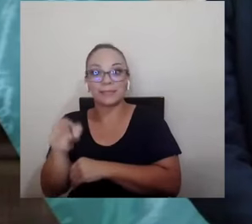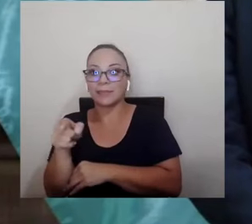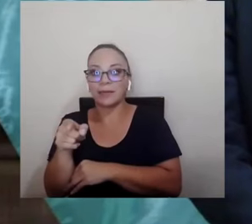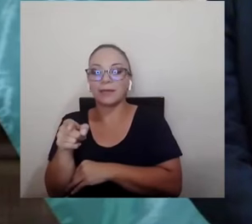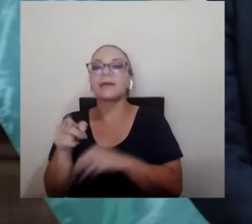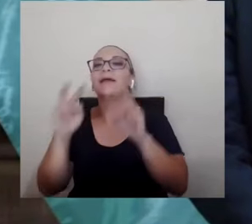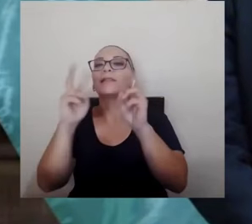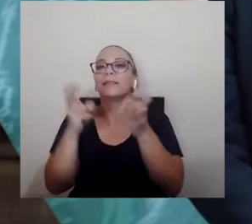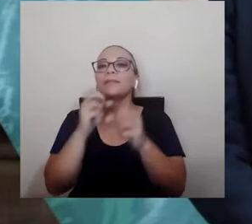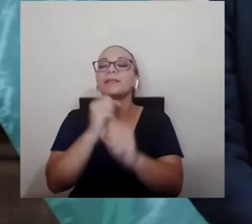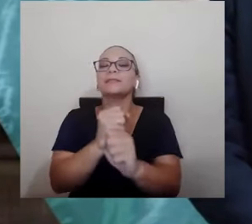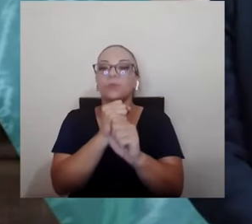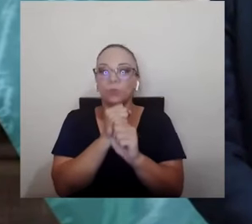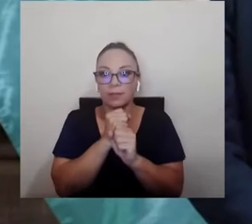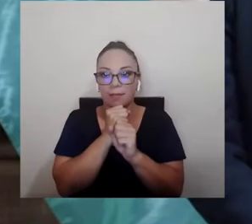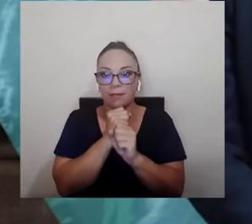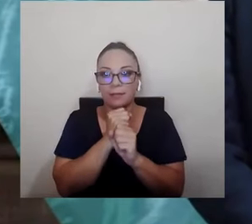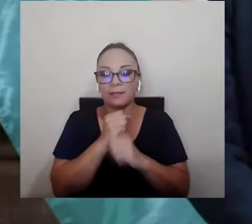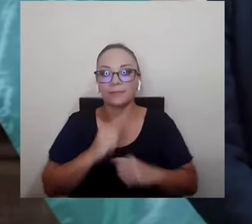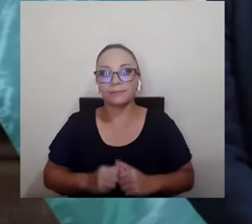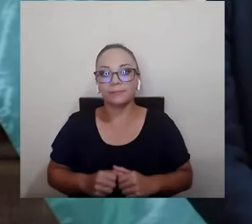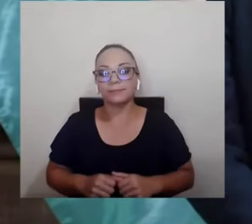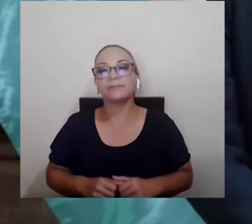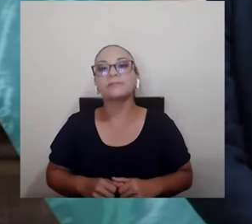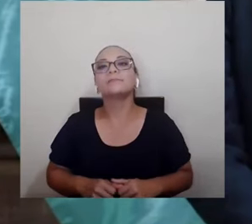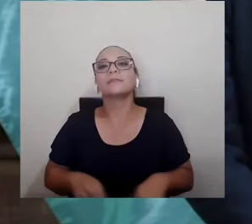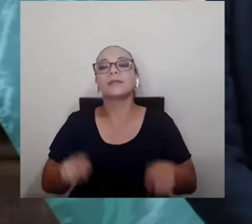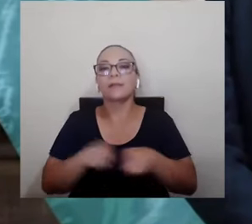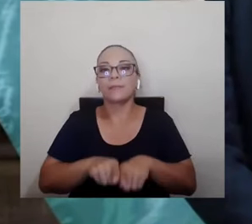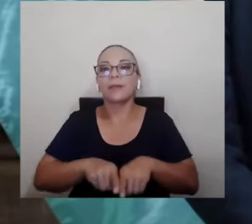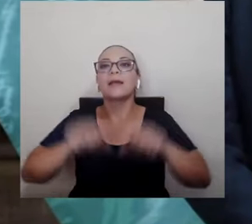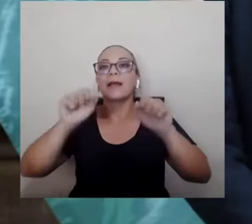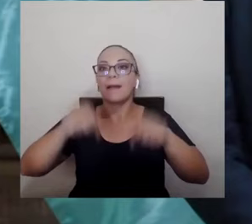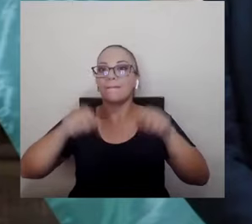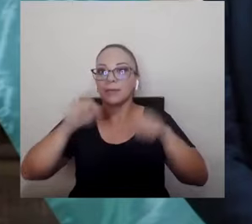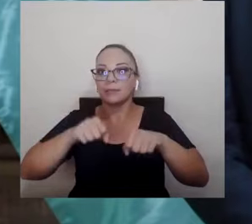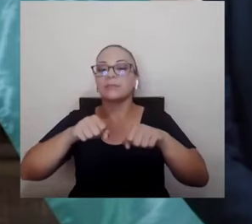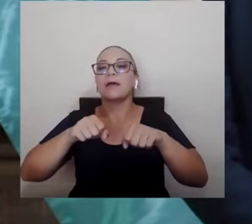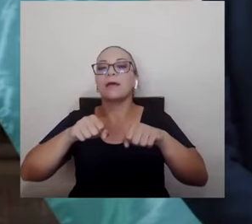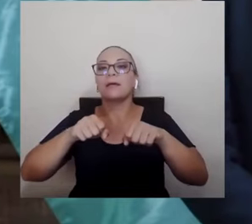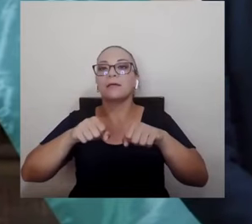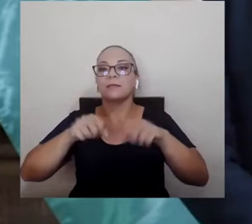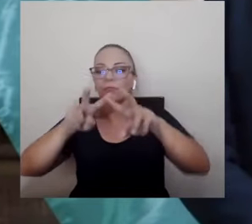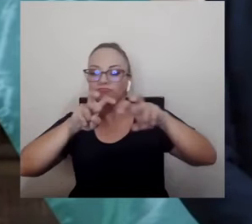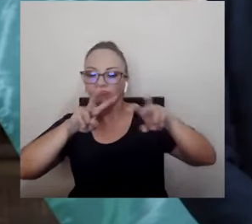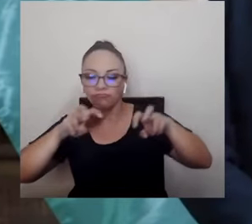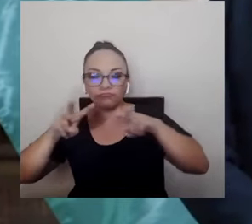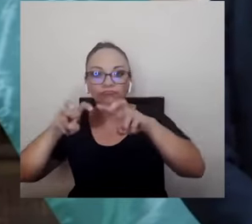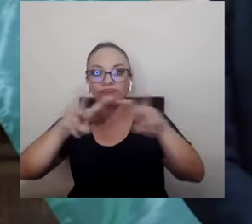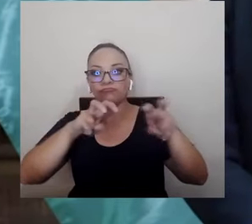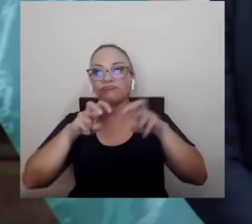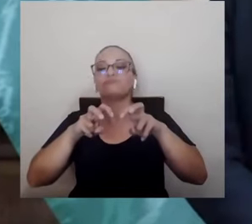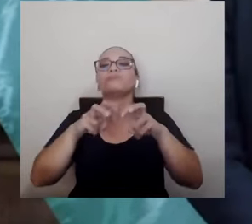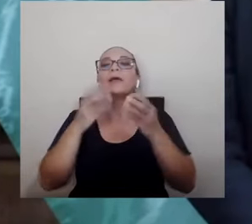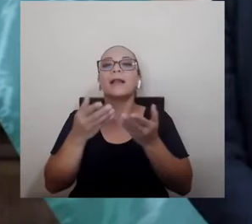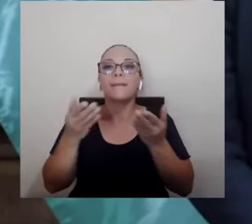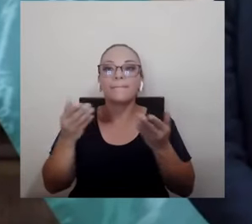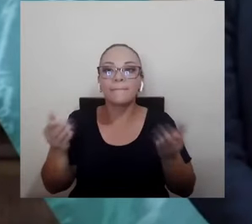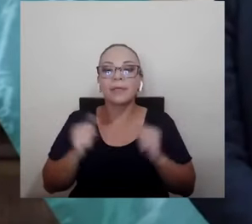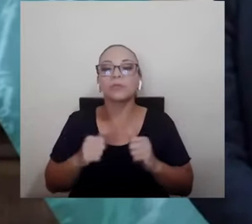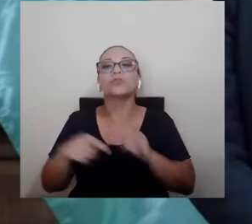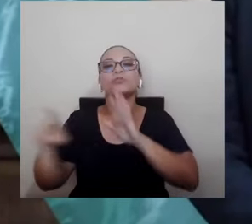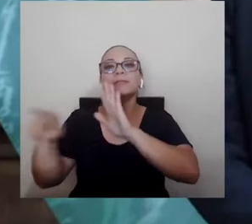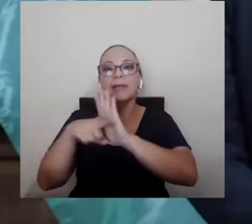y la capacidad de filtrar a los elementos que haya negativos en